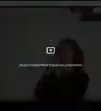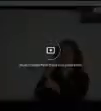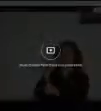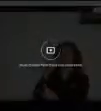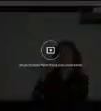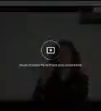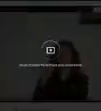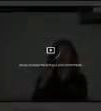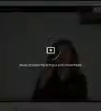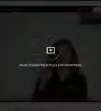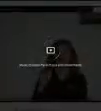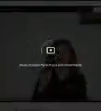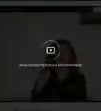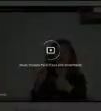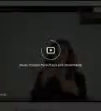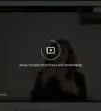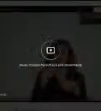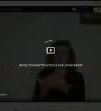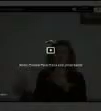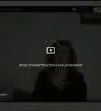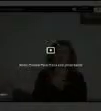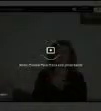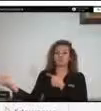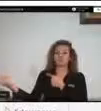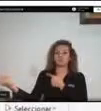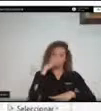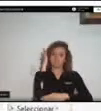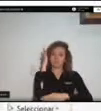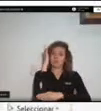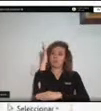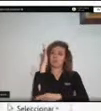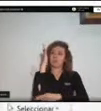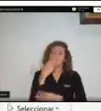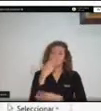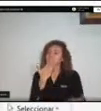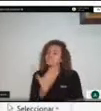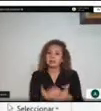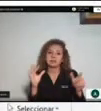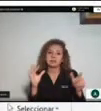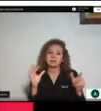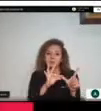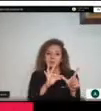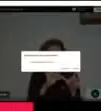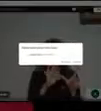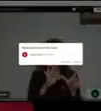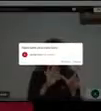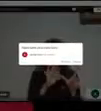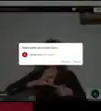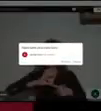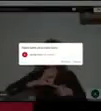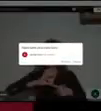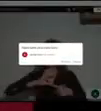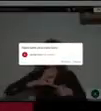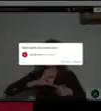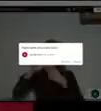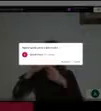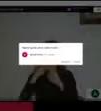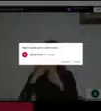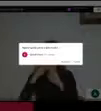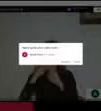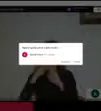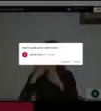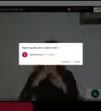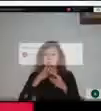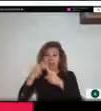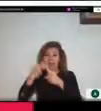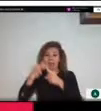participar en esta conferencia envío un cordial saludo a los organizadores del evento en cabeza de la unidad nacional de gestión del riesgo de